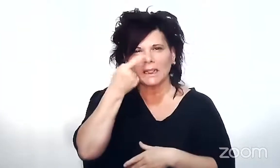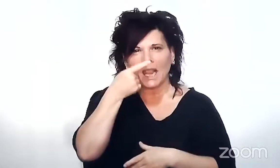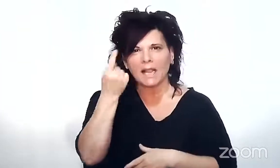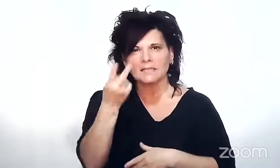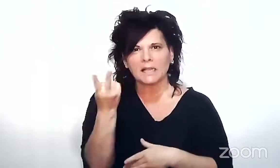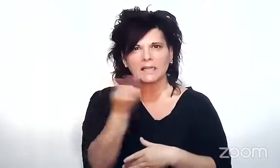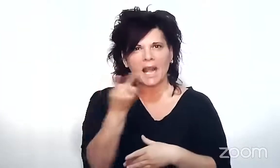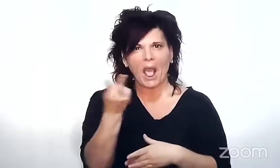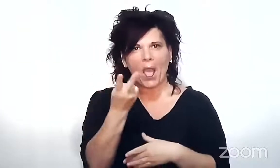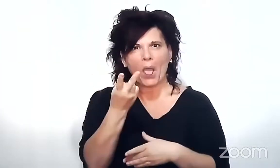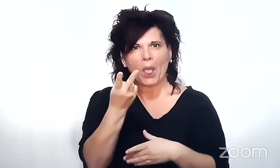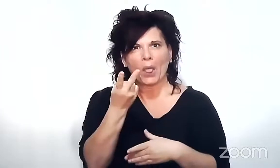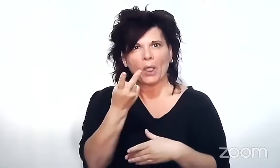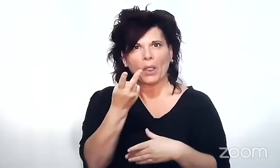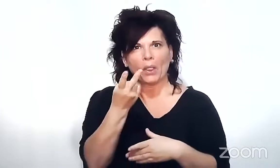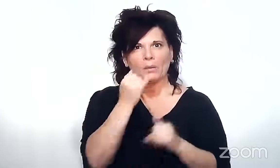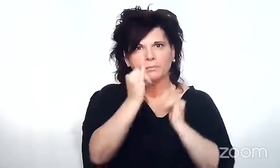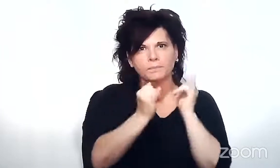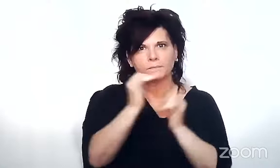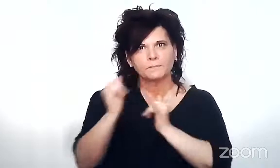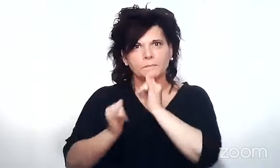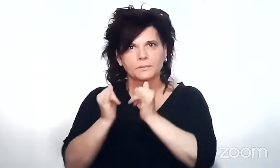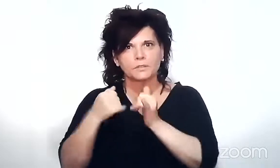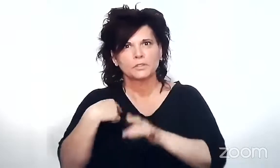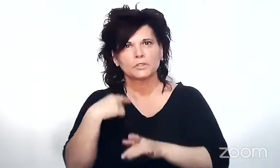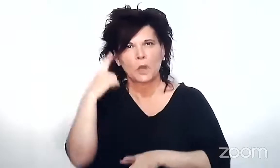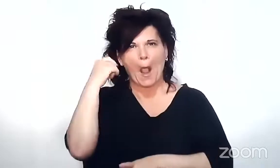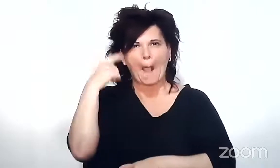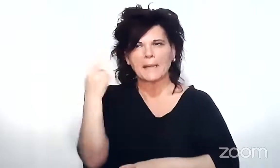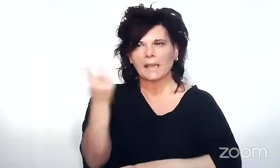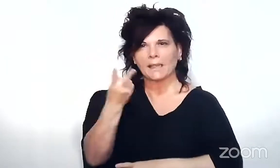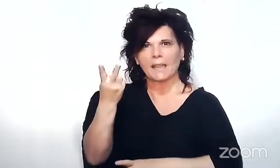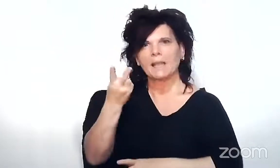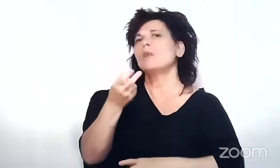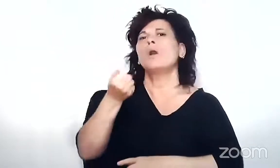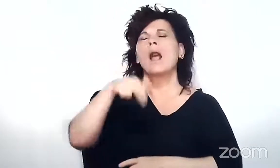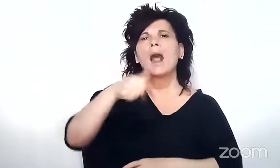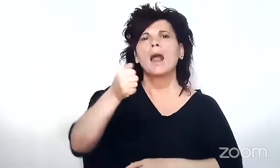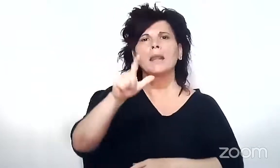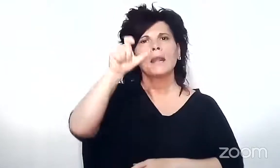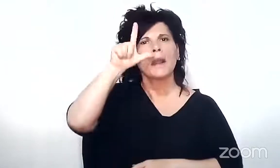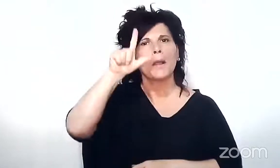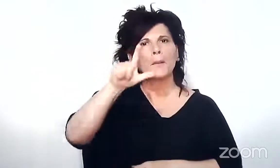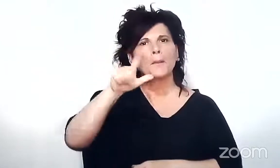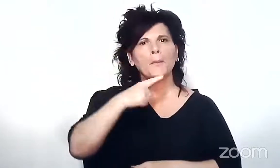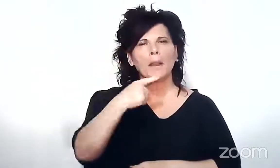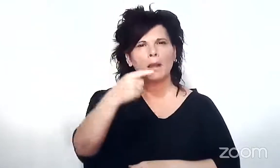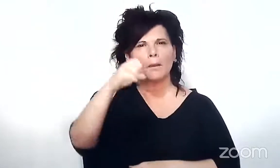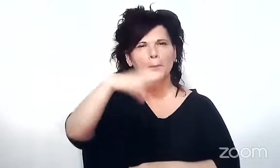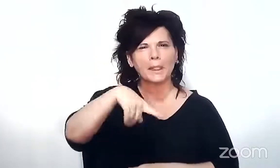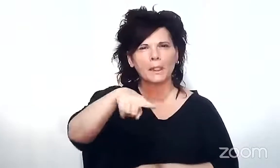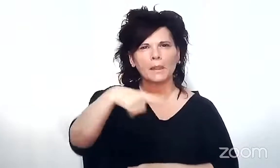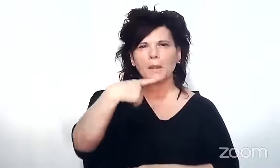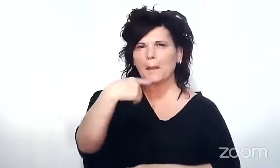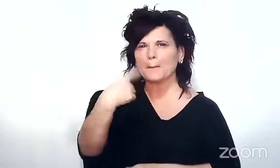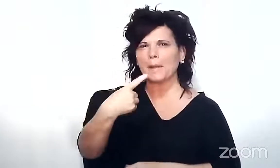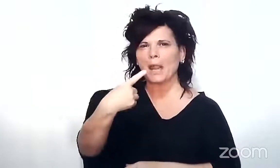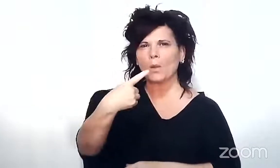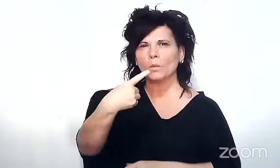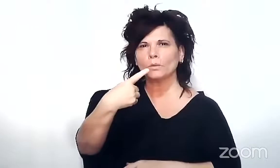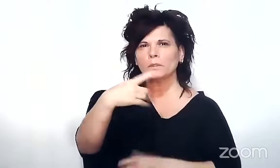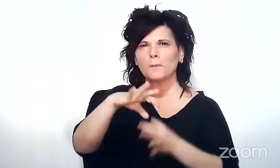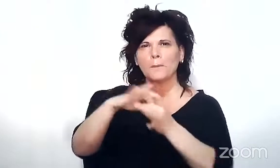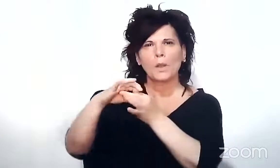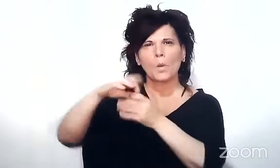presentaciones aprendí mucho de las dos Anabel ¿estás ahí? hay una pregunta de tipo satelital que